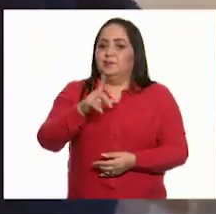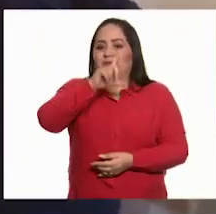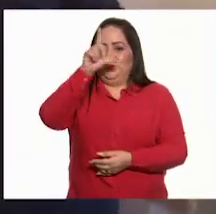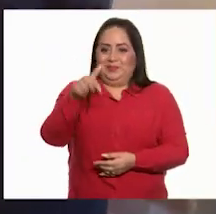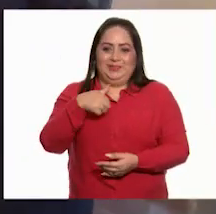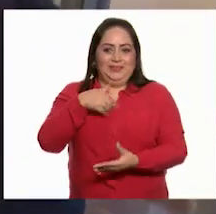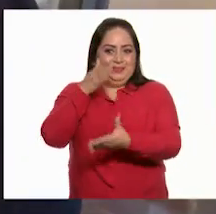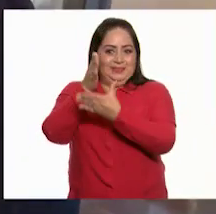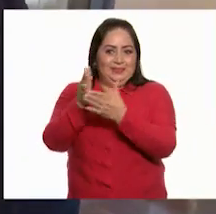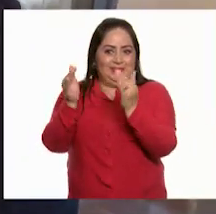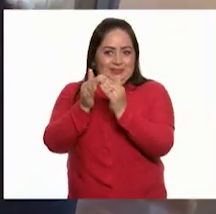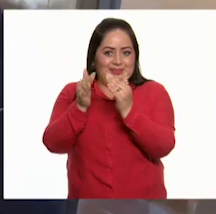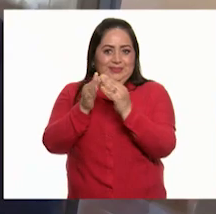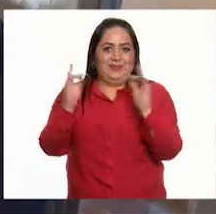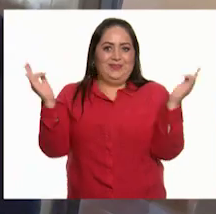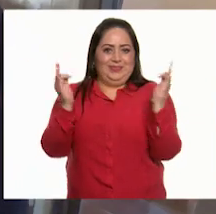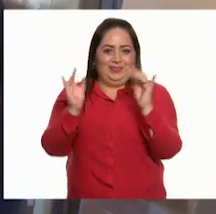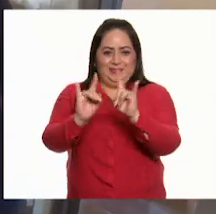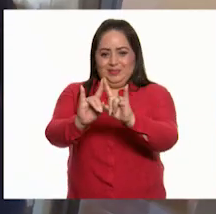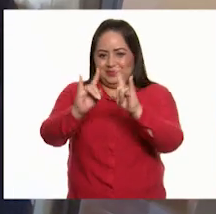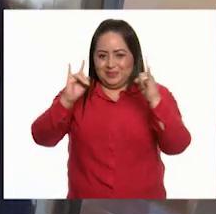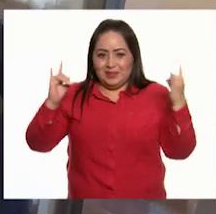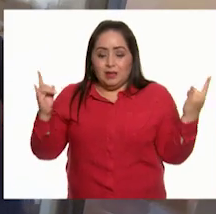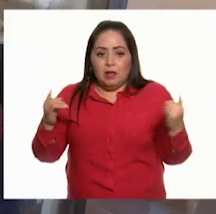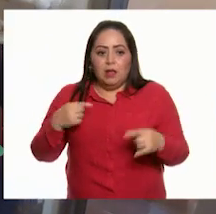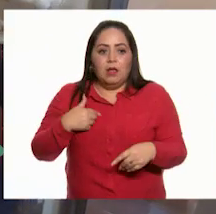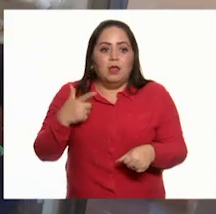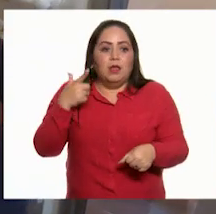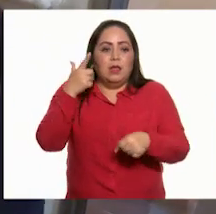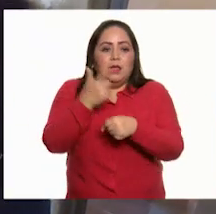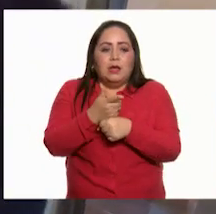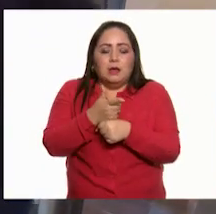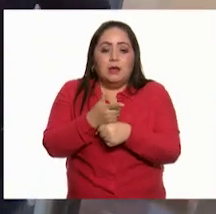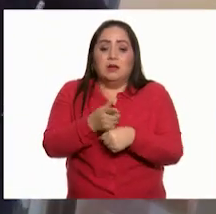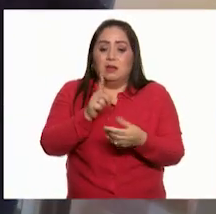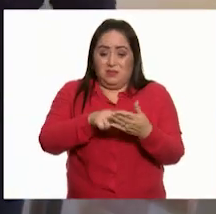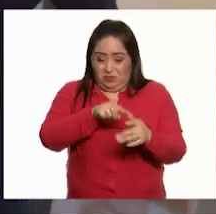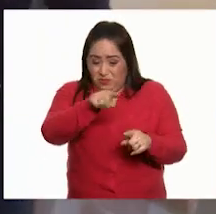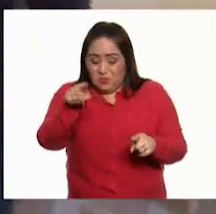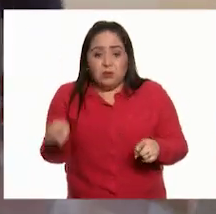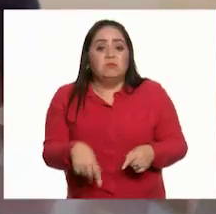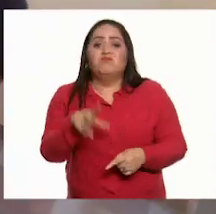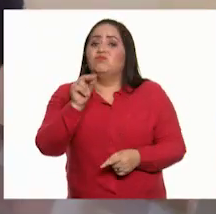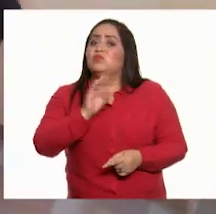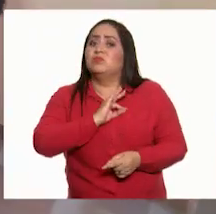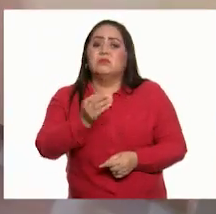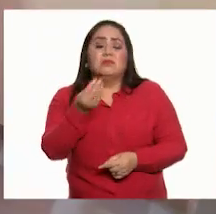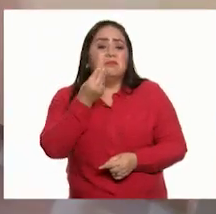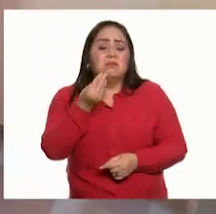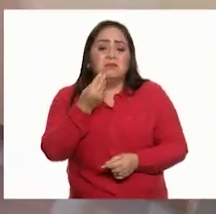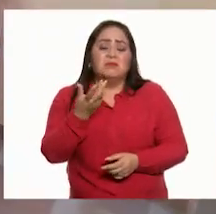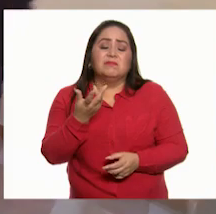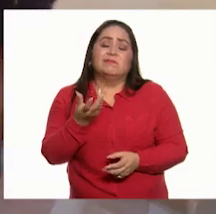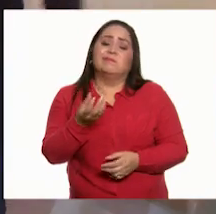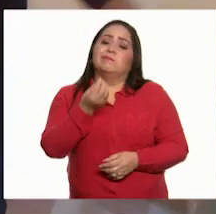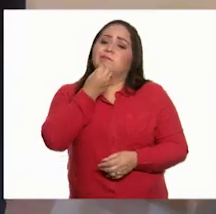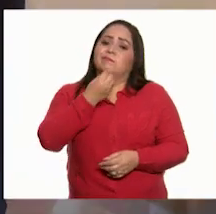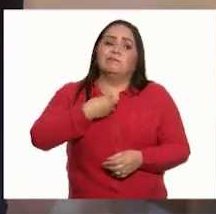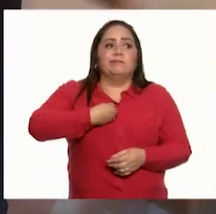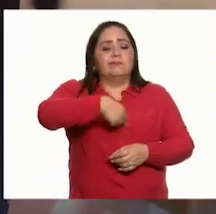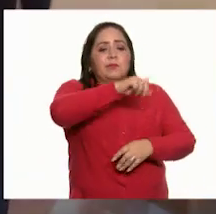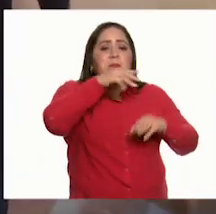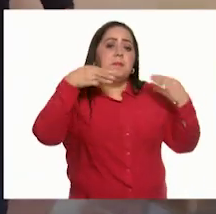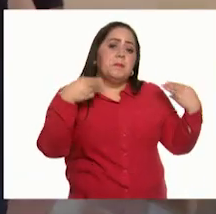llegué a casa, abrí el refrigerador y me di cuenta que casi todo lo que estaba adentro no lo podía consumir. Así que fui al